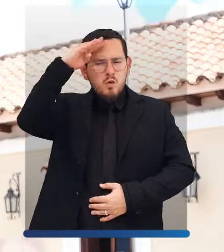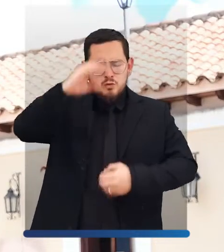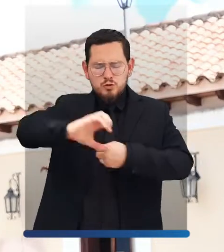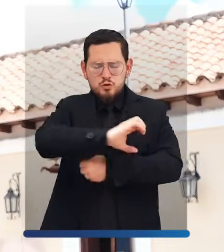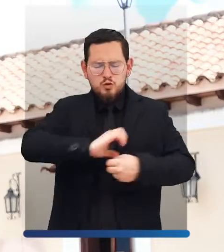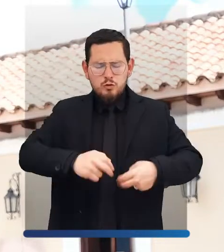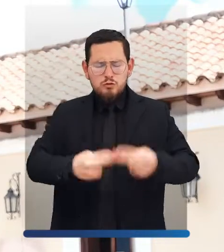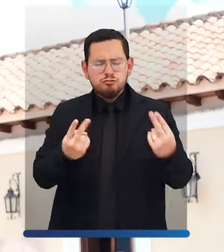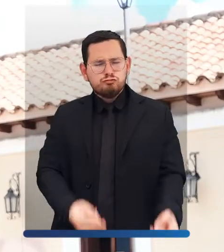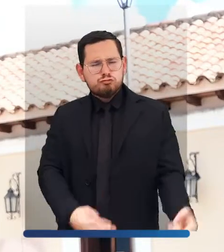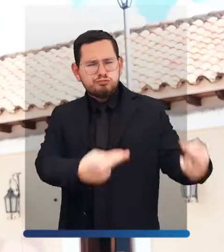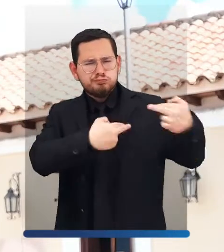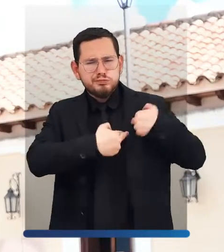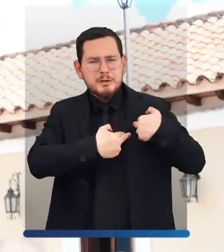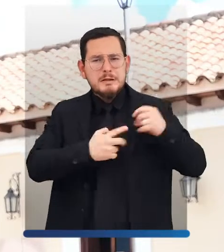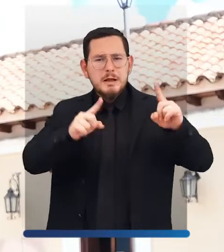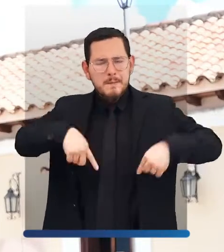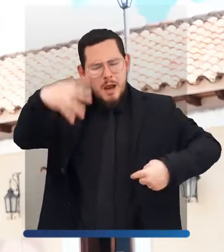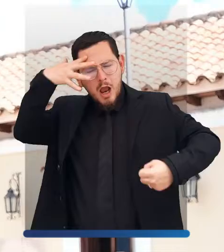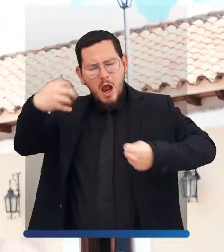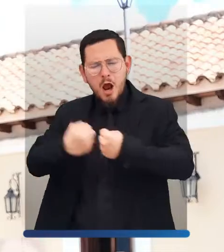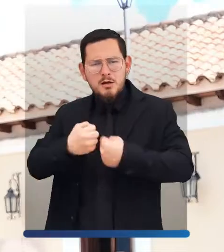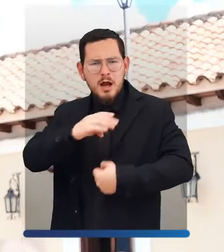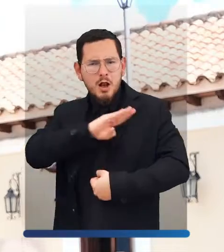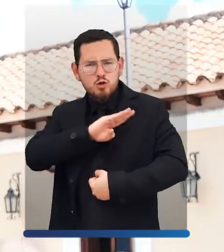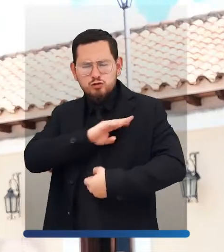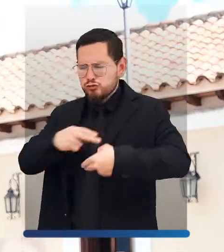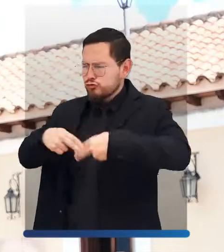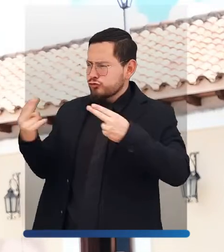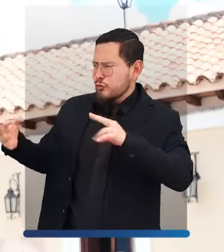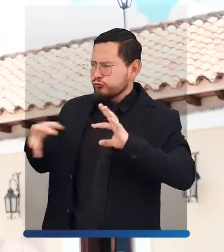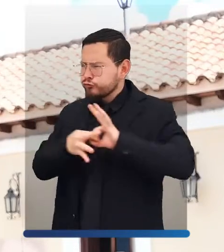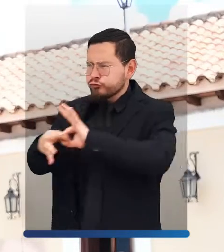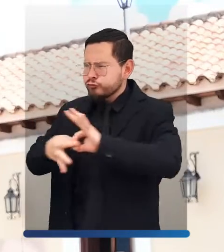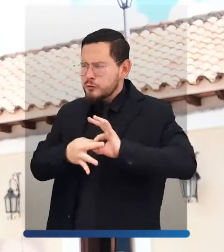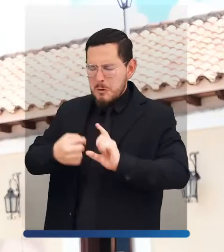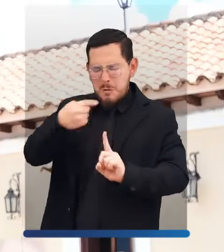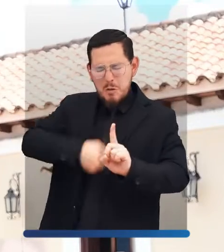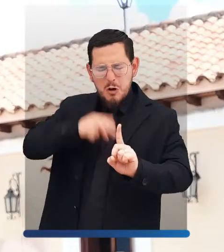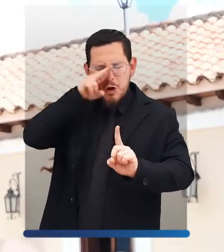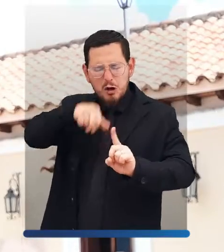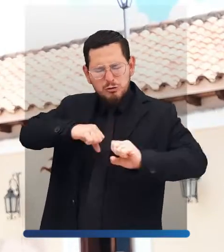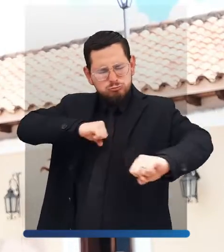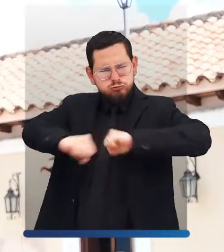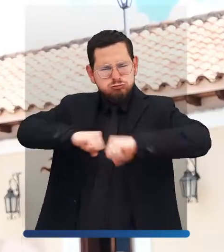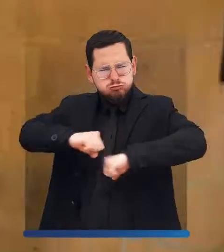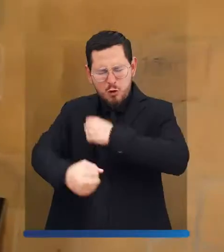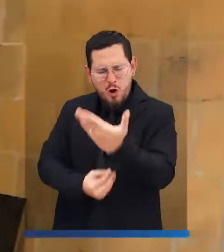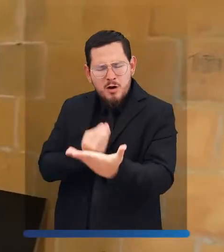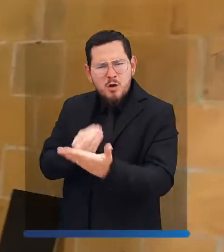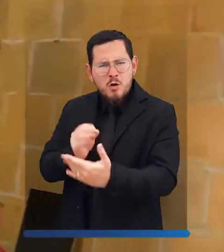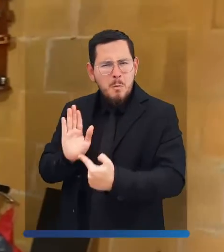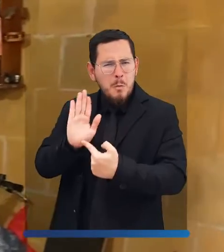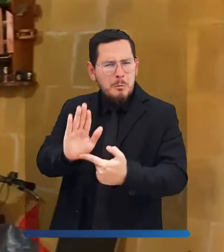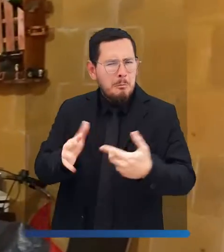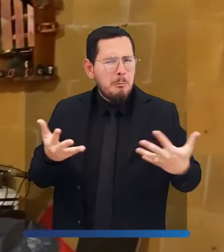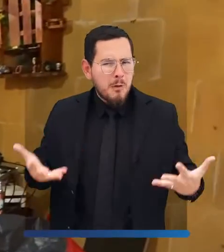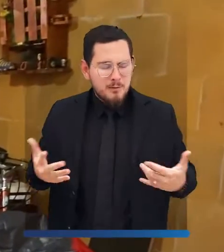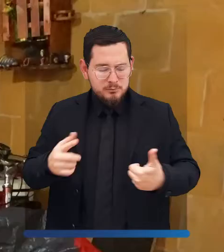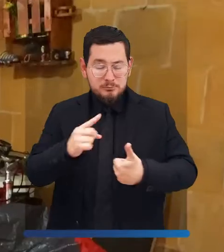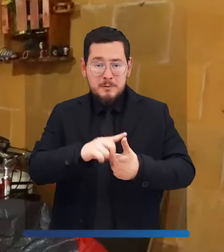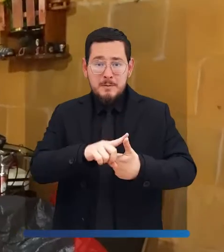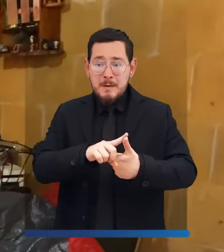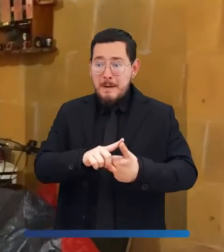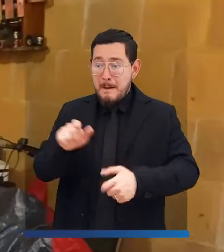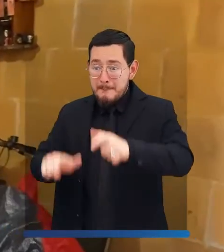Policía Metropolitana, en trabajo articulado con la Alcaldía Mayor de Tunja, logró importantes resultados tales como la incautación de más de